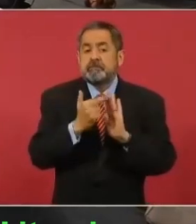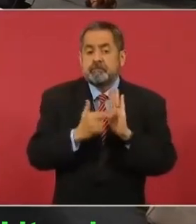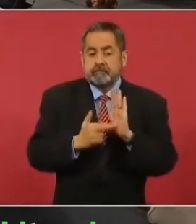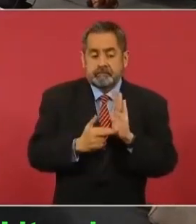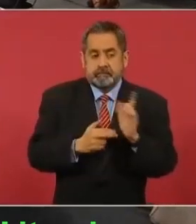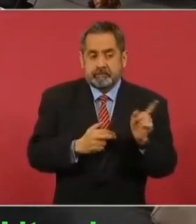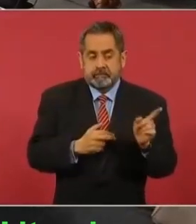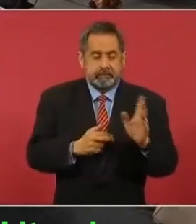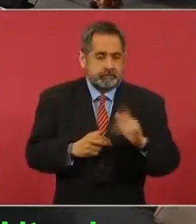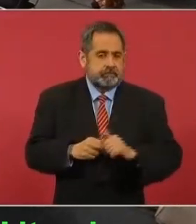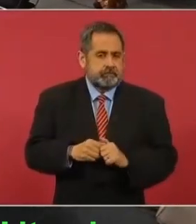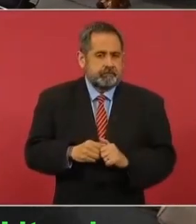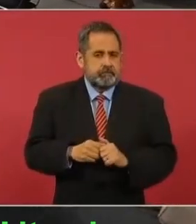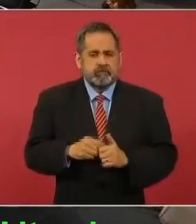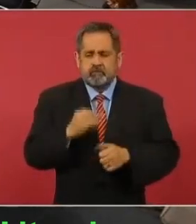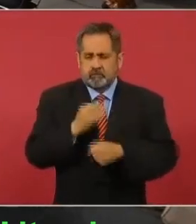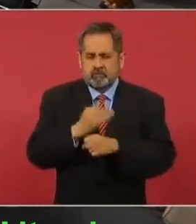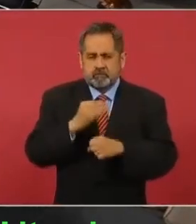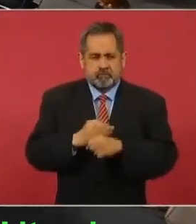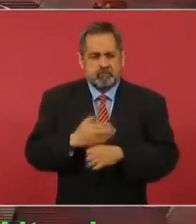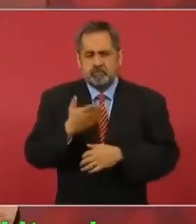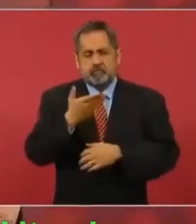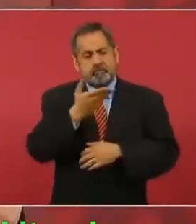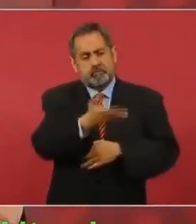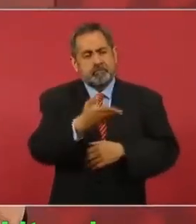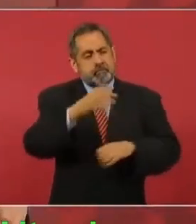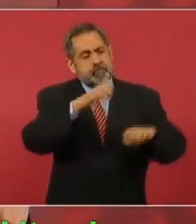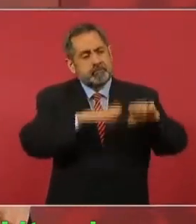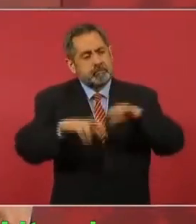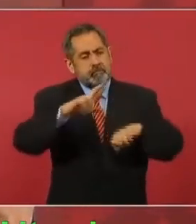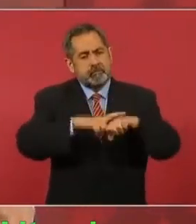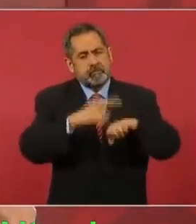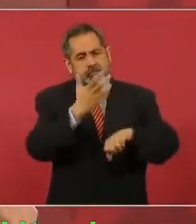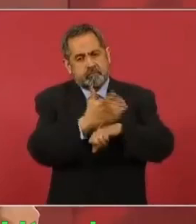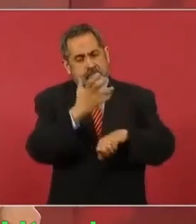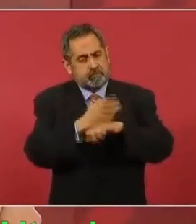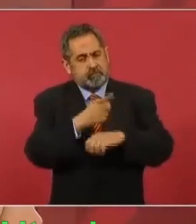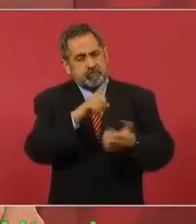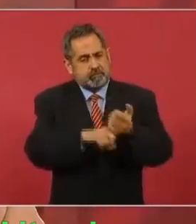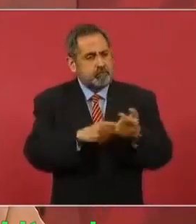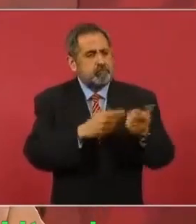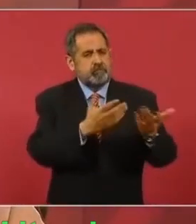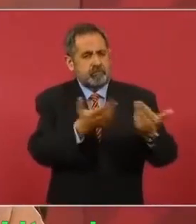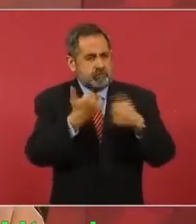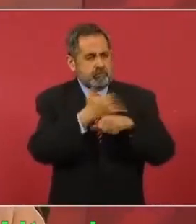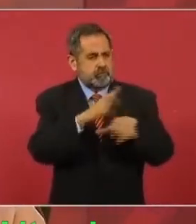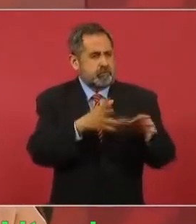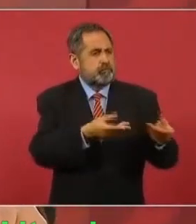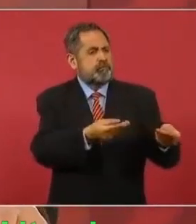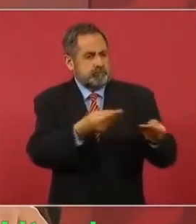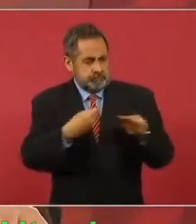y estamos pidiéndole al embajador de Estados Unidos que nos informe